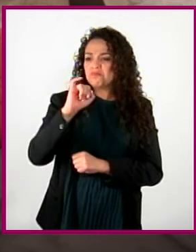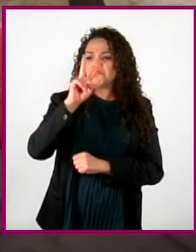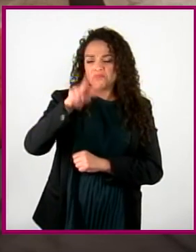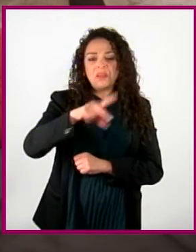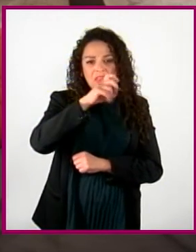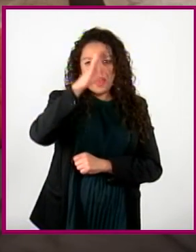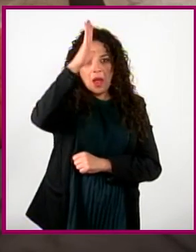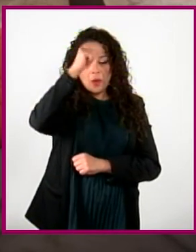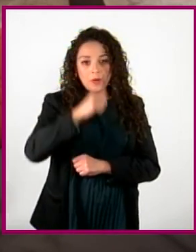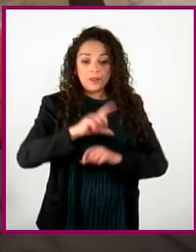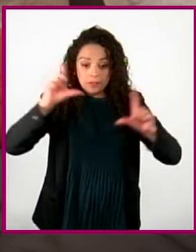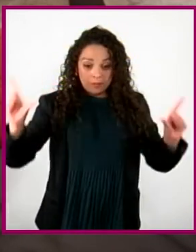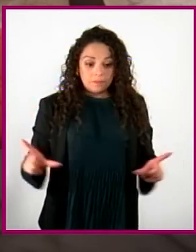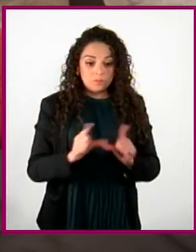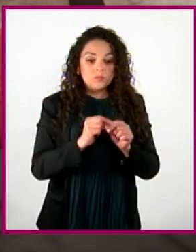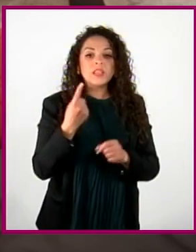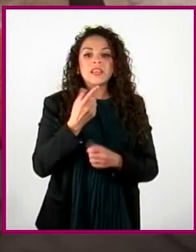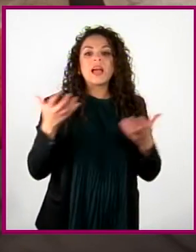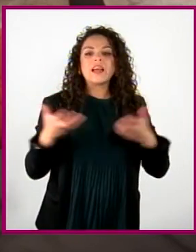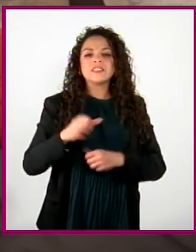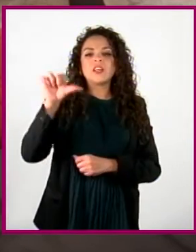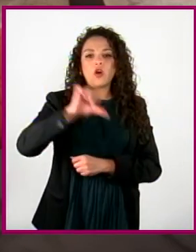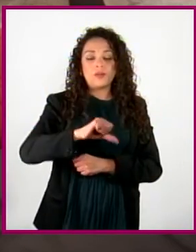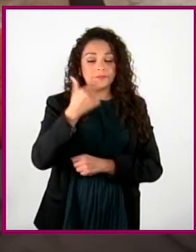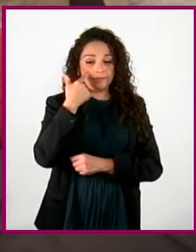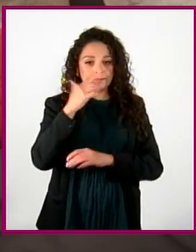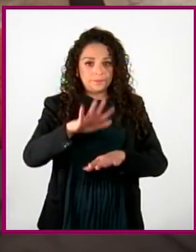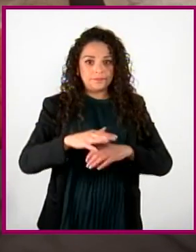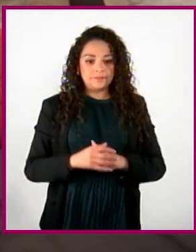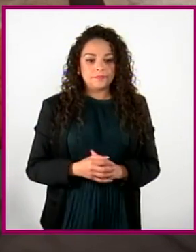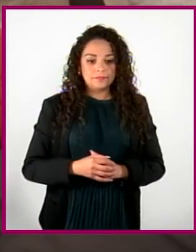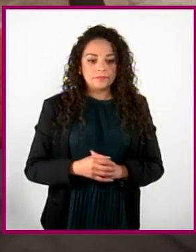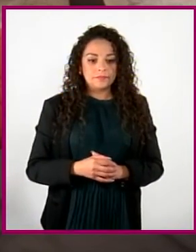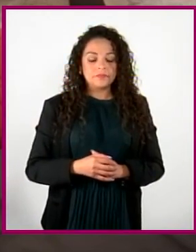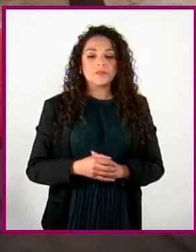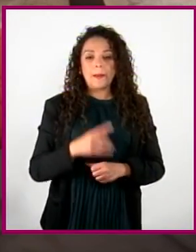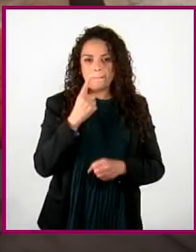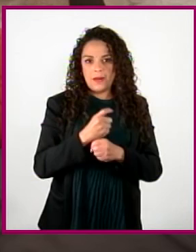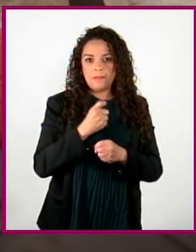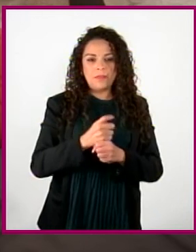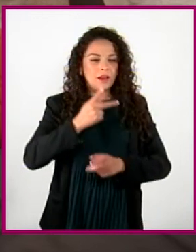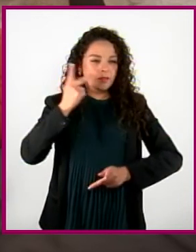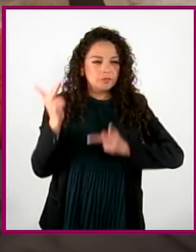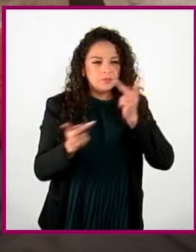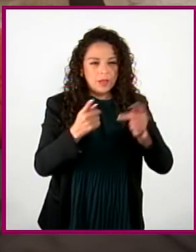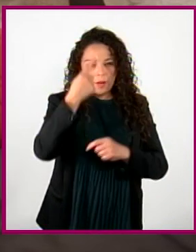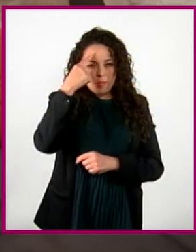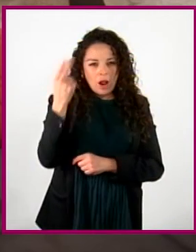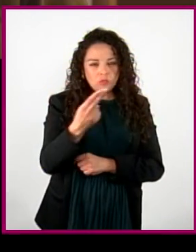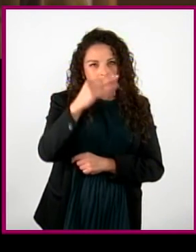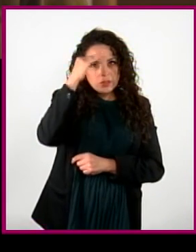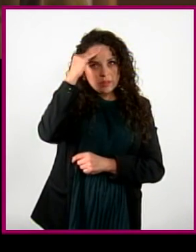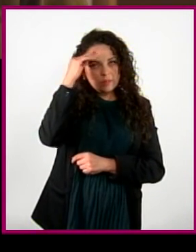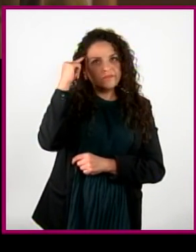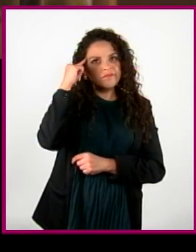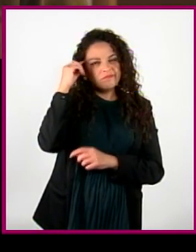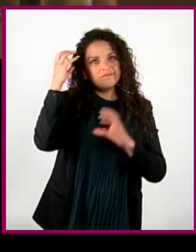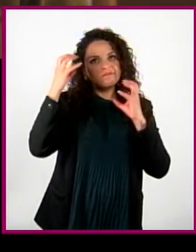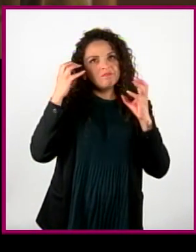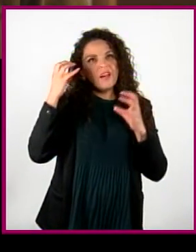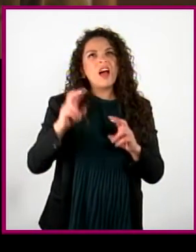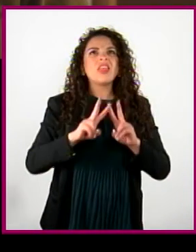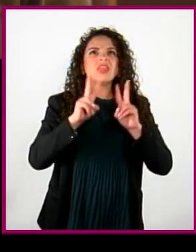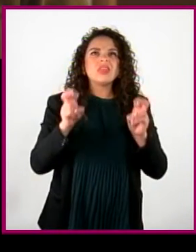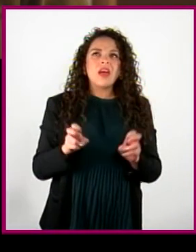Este es un resumen de lo que hicimos. Primero, un breve test para que le echaran una pensadita a cómo estaba este tema de las